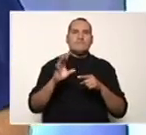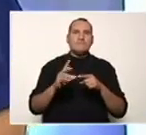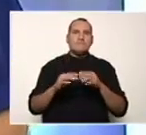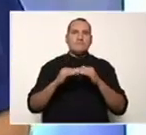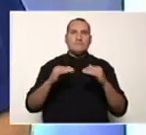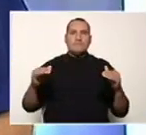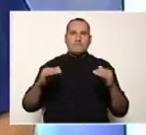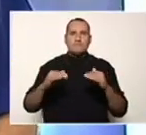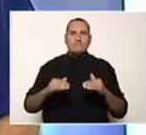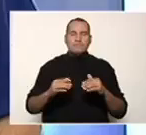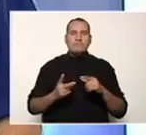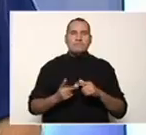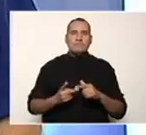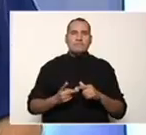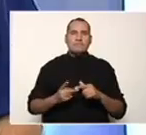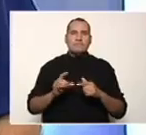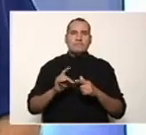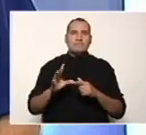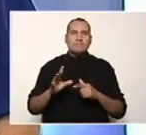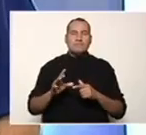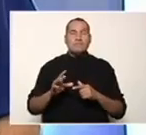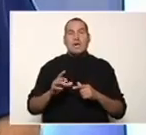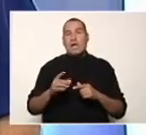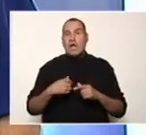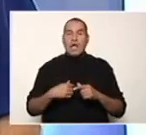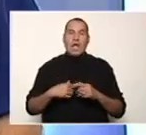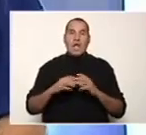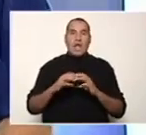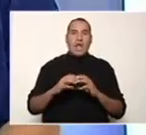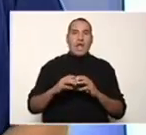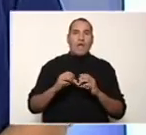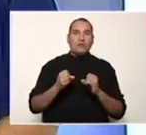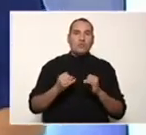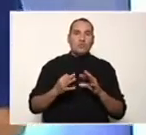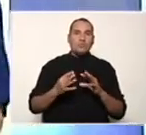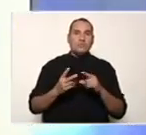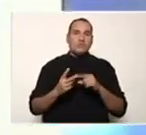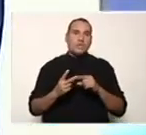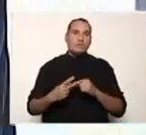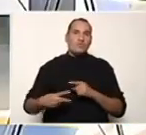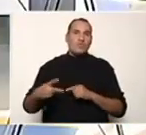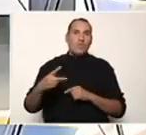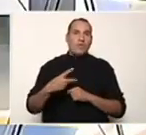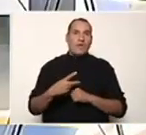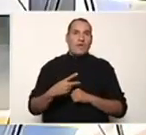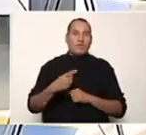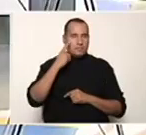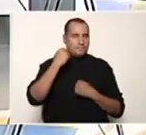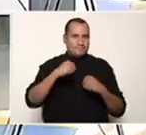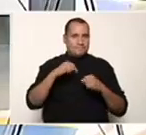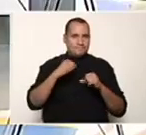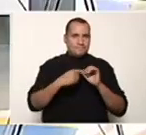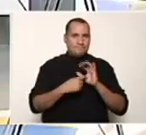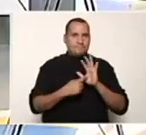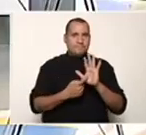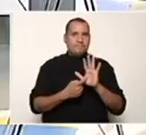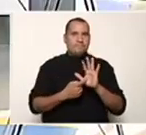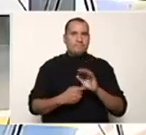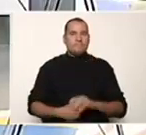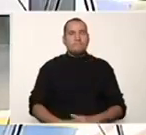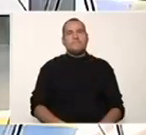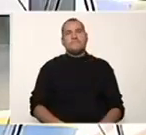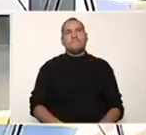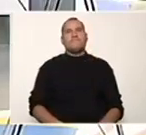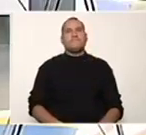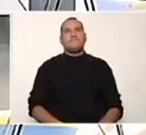mayor a índice de raíces cuadradas. Vamos a ver el ejercicio que está en pantalla. Aquí